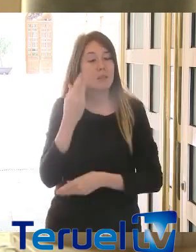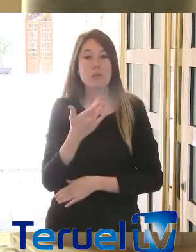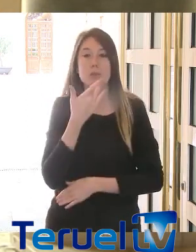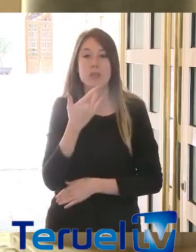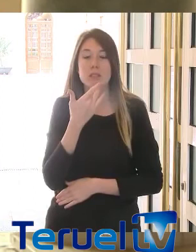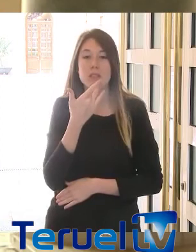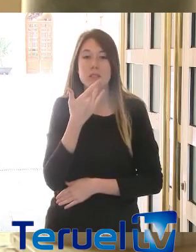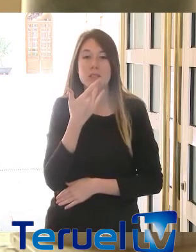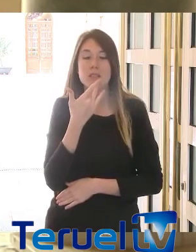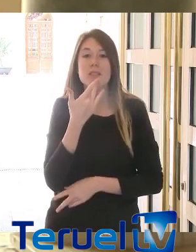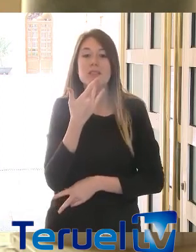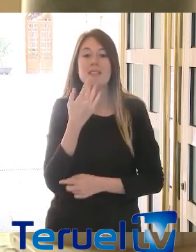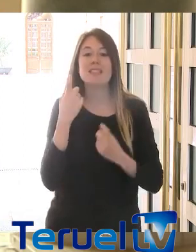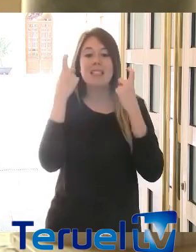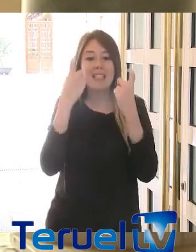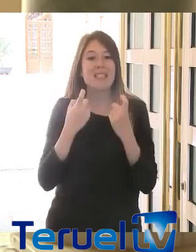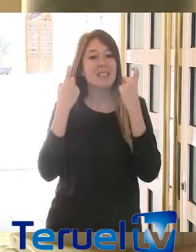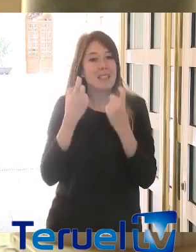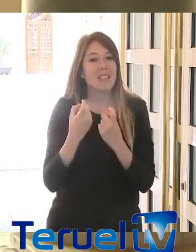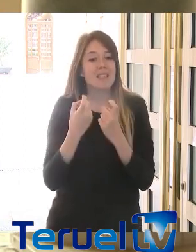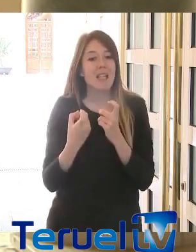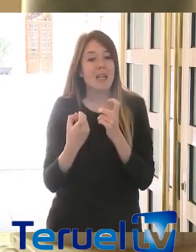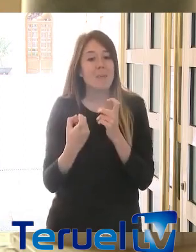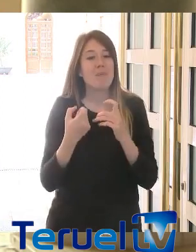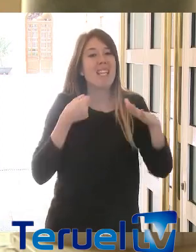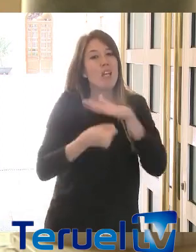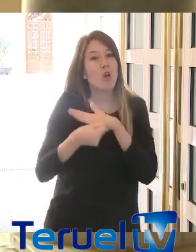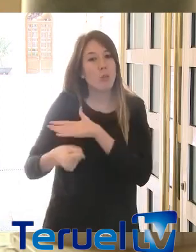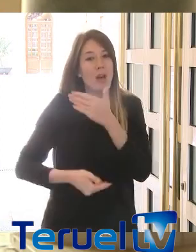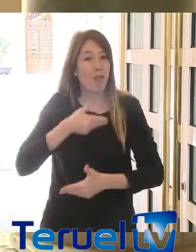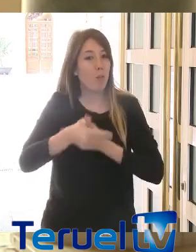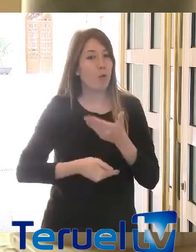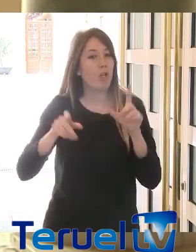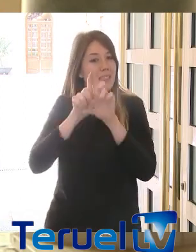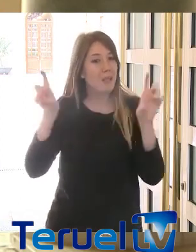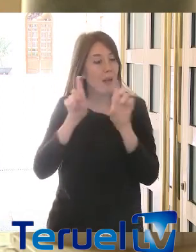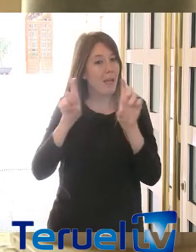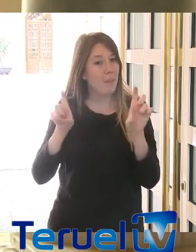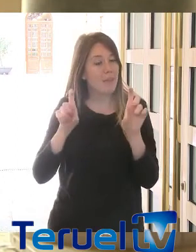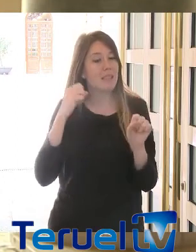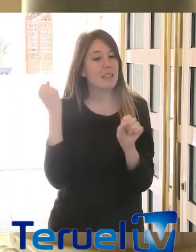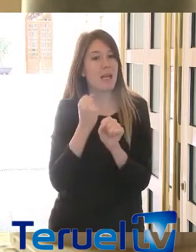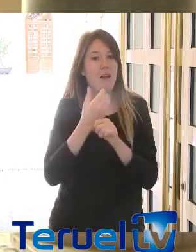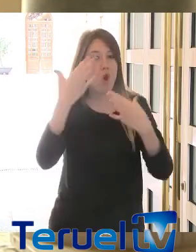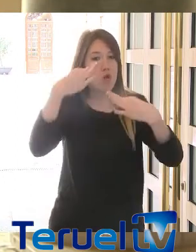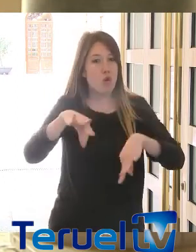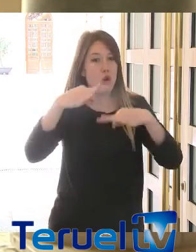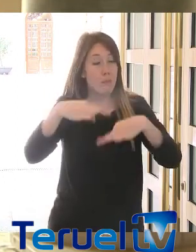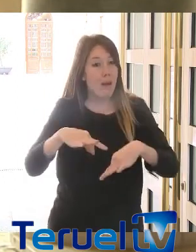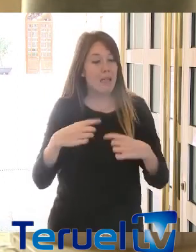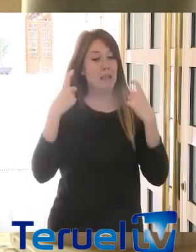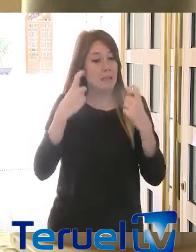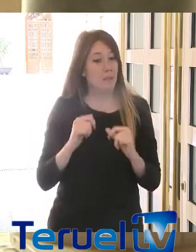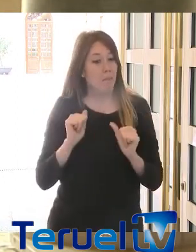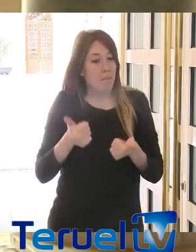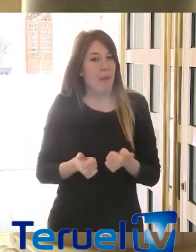desescalado progresivo y permitir la incorporación progresiva de las empresas al trabajo normal ayudará a que los